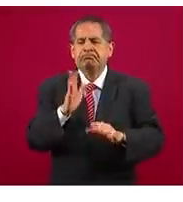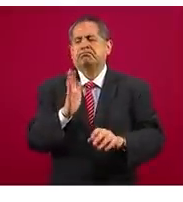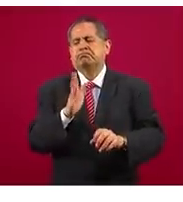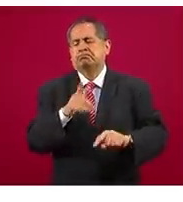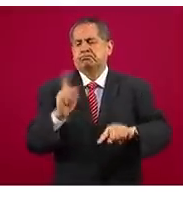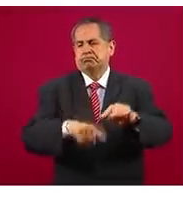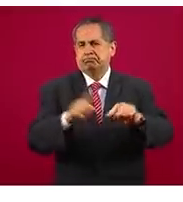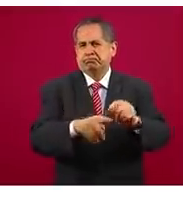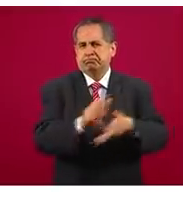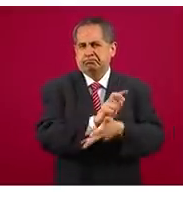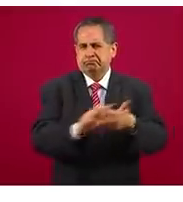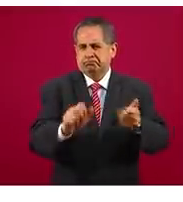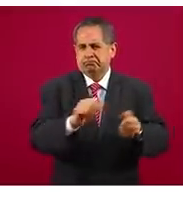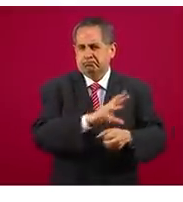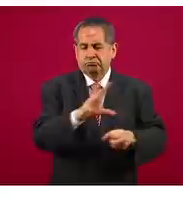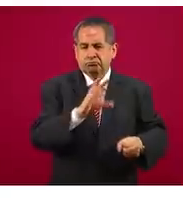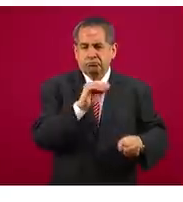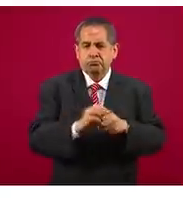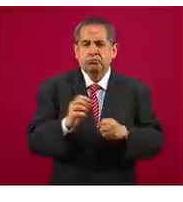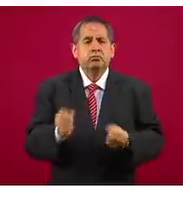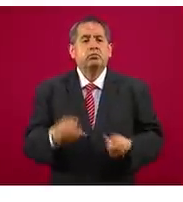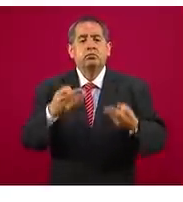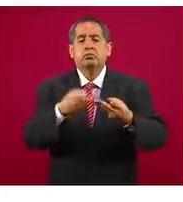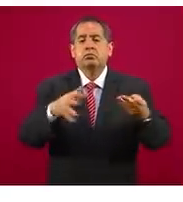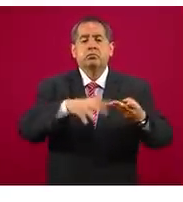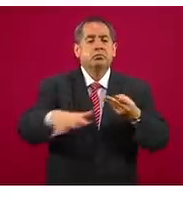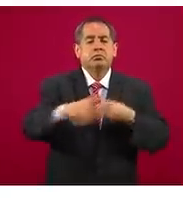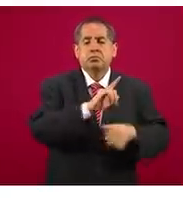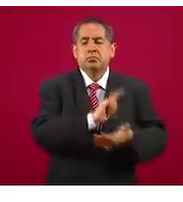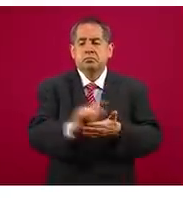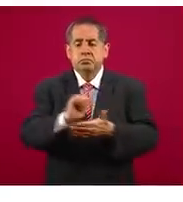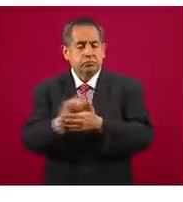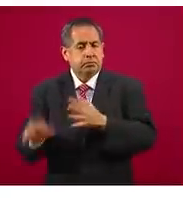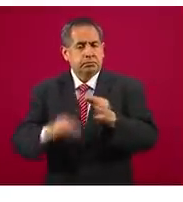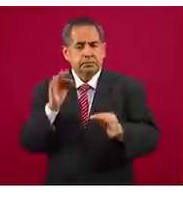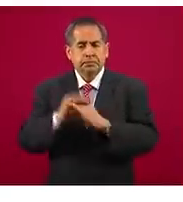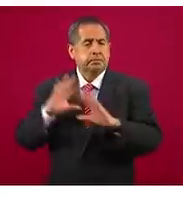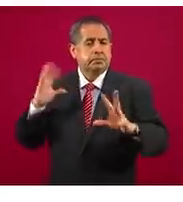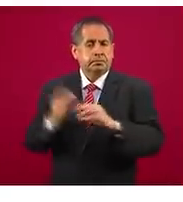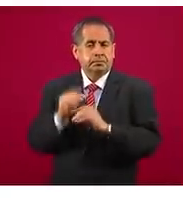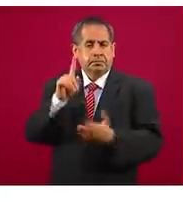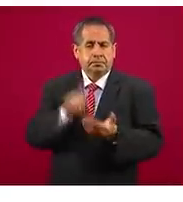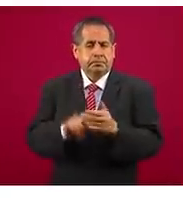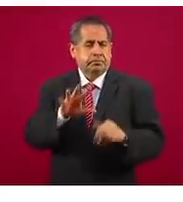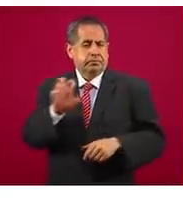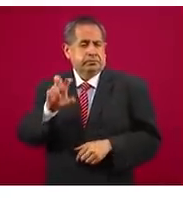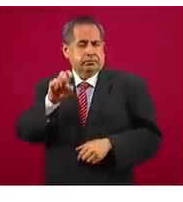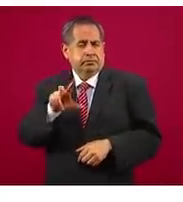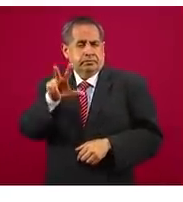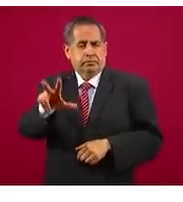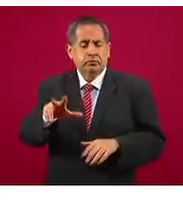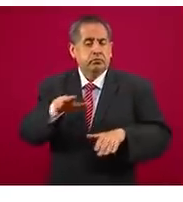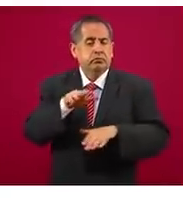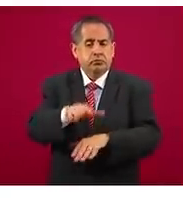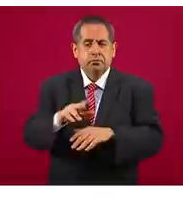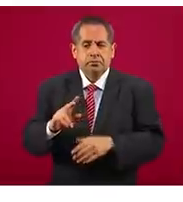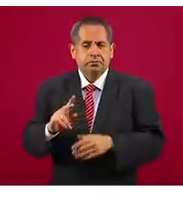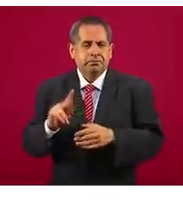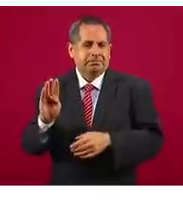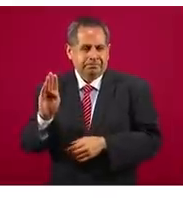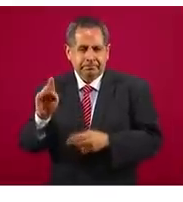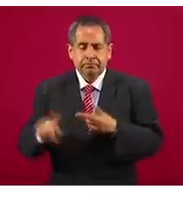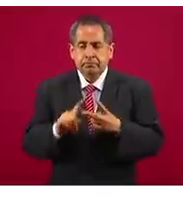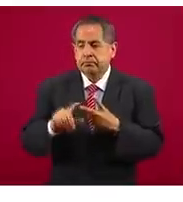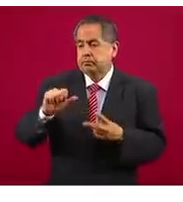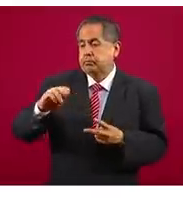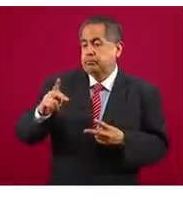total de hectáreas erradicadas, lo que va del año a la fecha, mil 538 de marihuana y de amapola, nueve mil